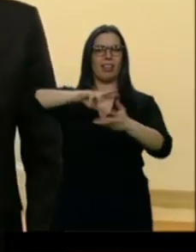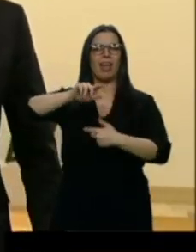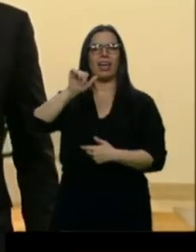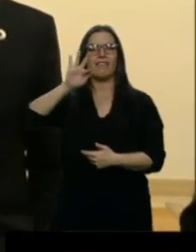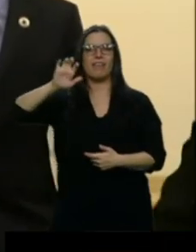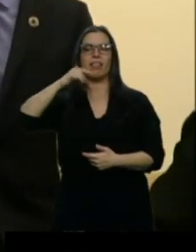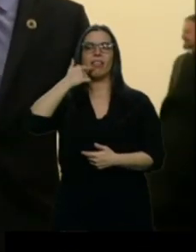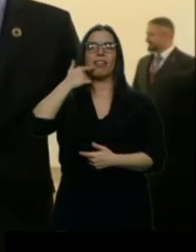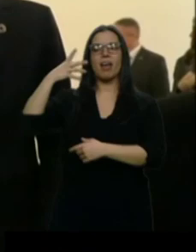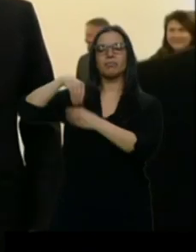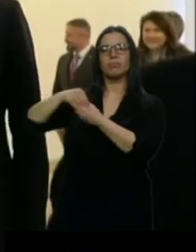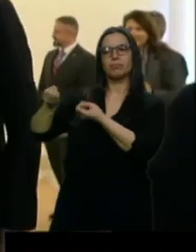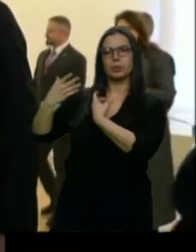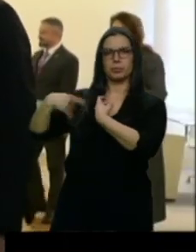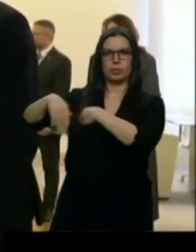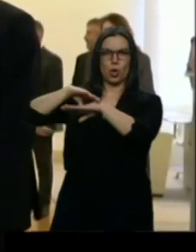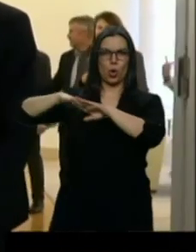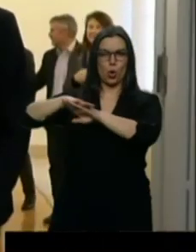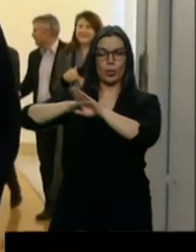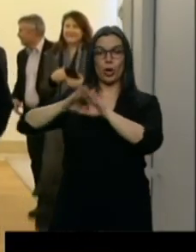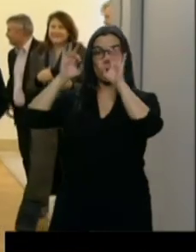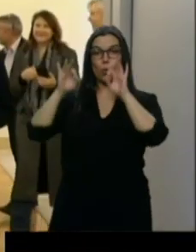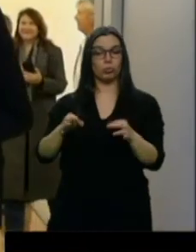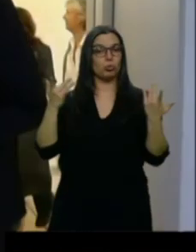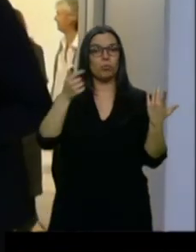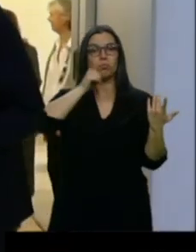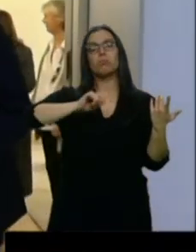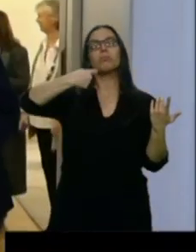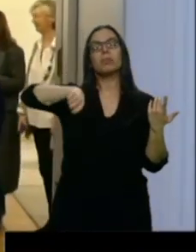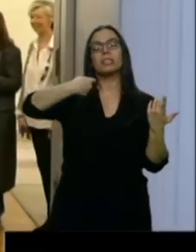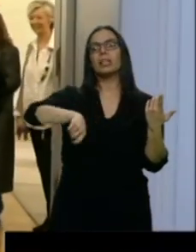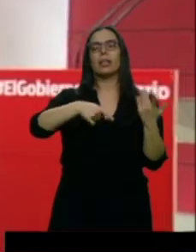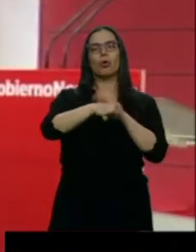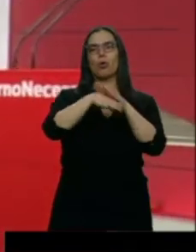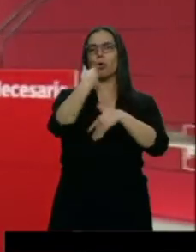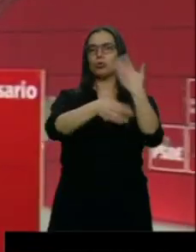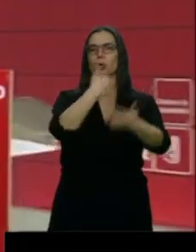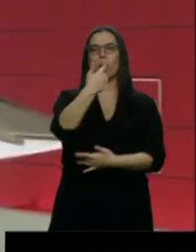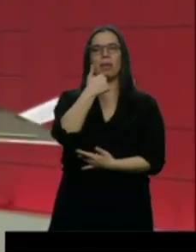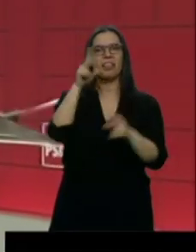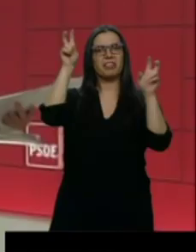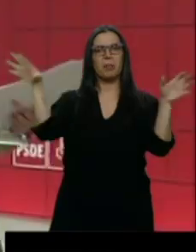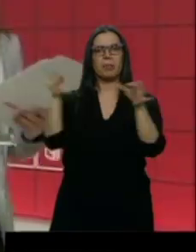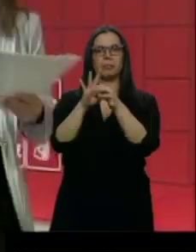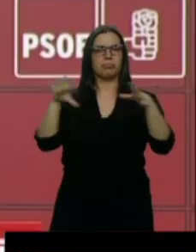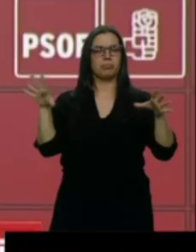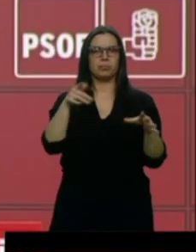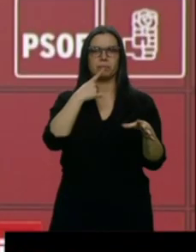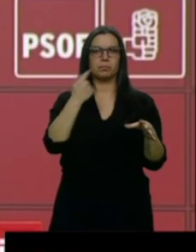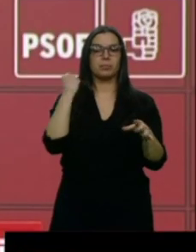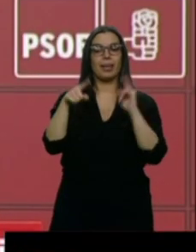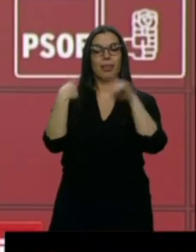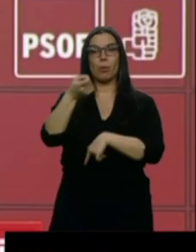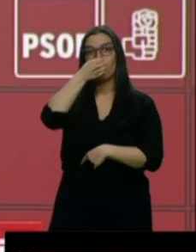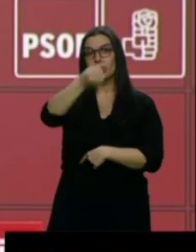Prácticamente a esa hora, el presidente continuaba con su agenda en la Moncloa sin decir nada. Pero poco después, su partido... No estamos